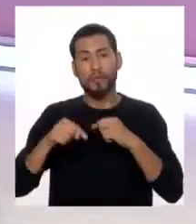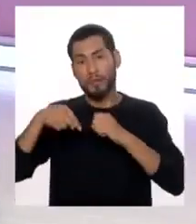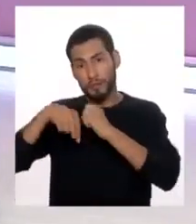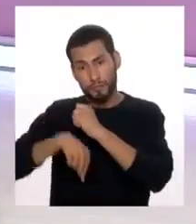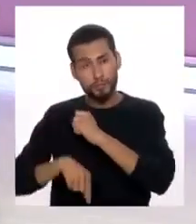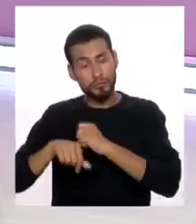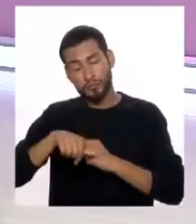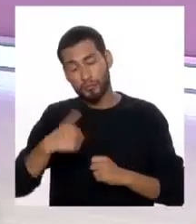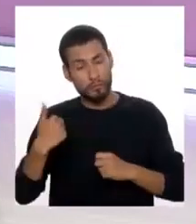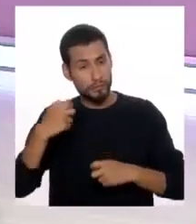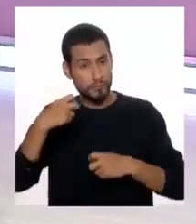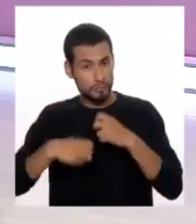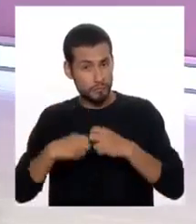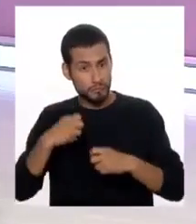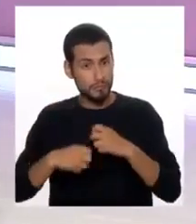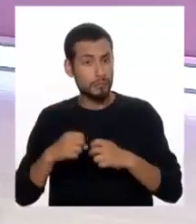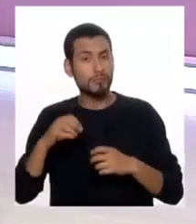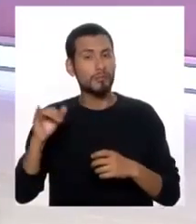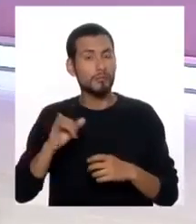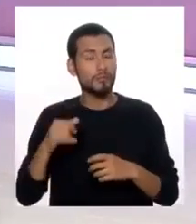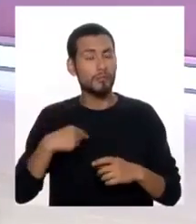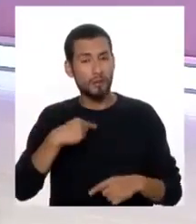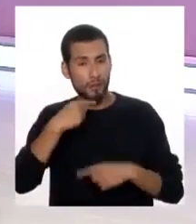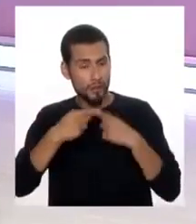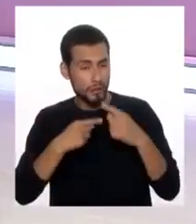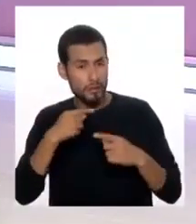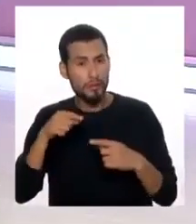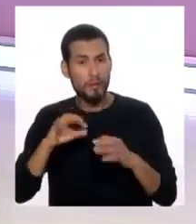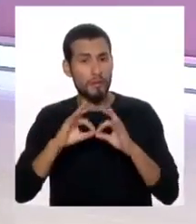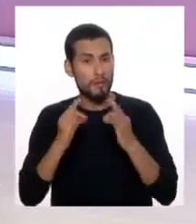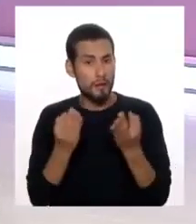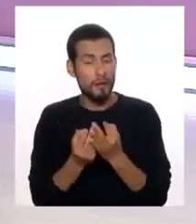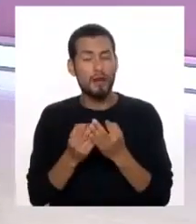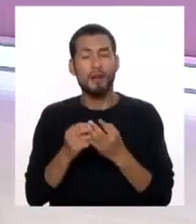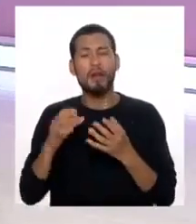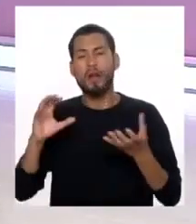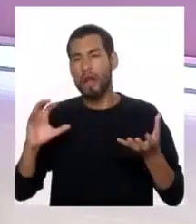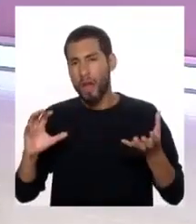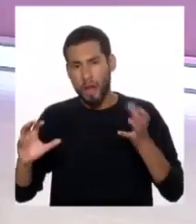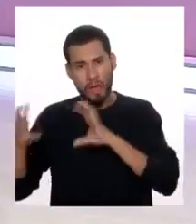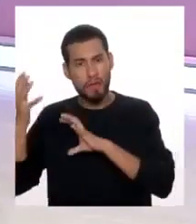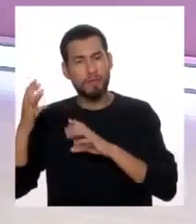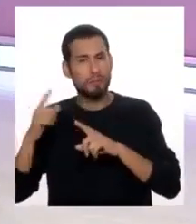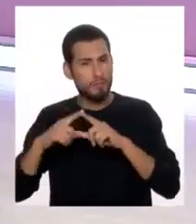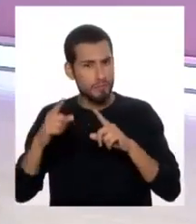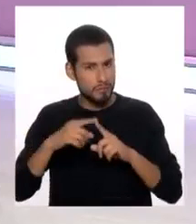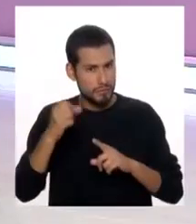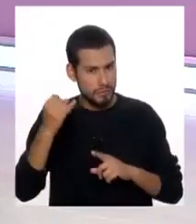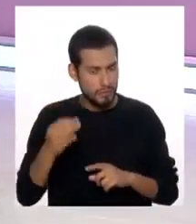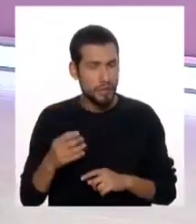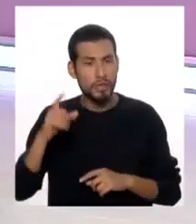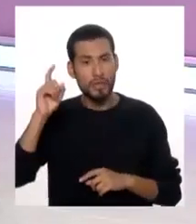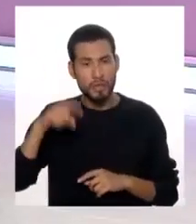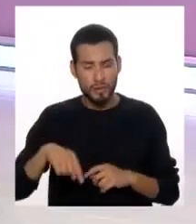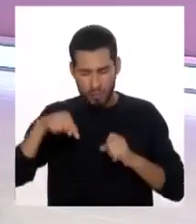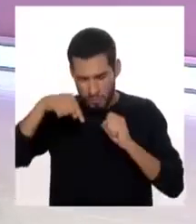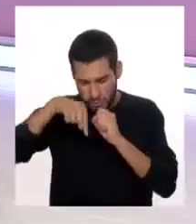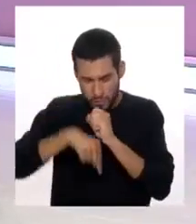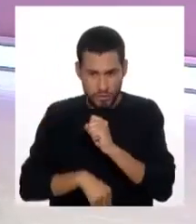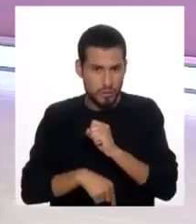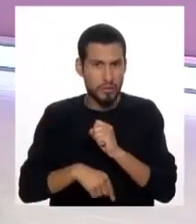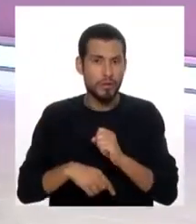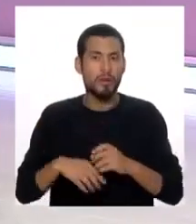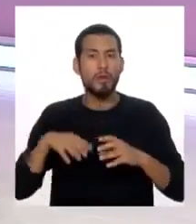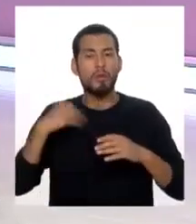otro problema más, como estabas mencionando, las familias disfuncionales, etc. Entonces hay que ahondar más